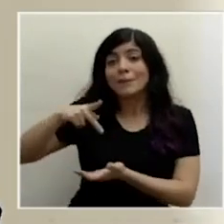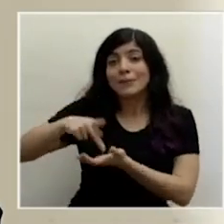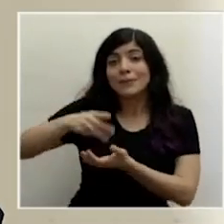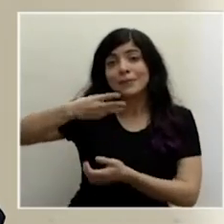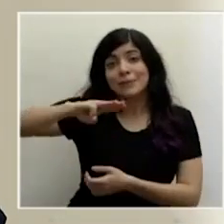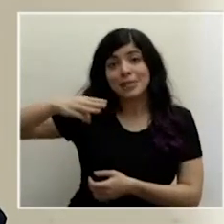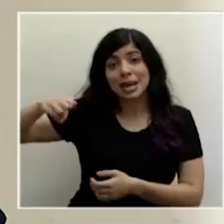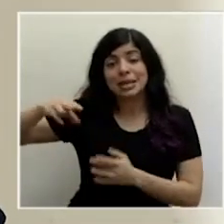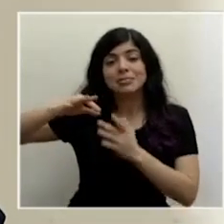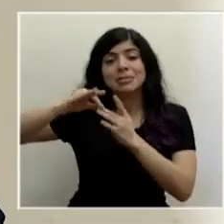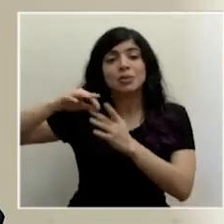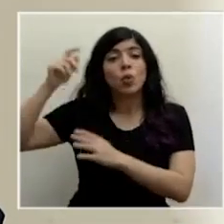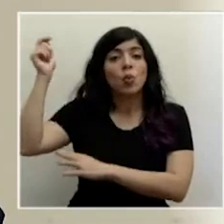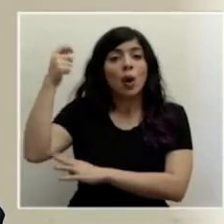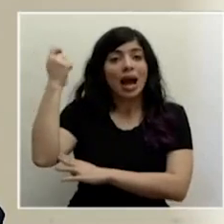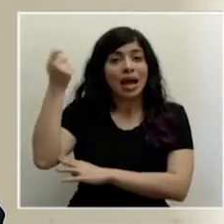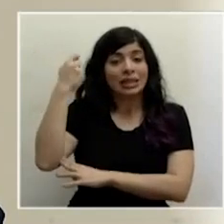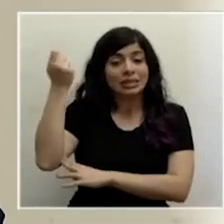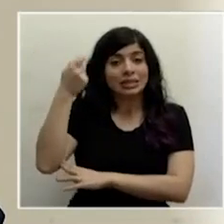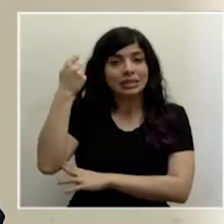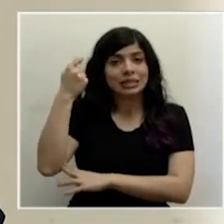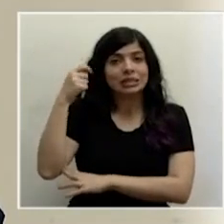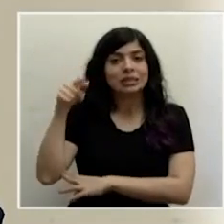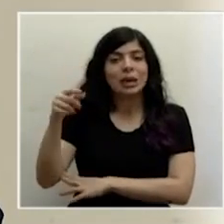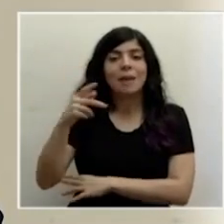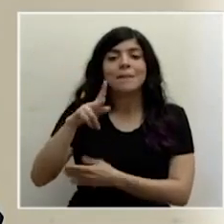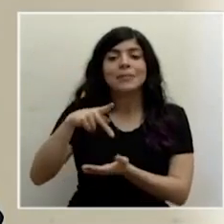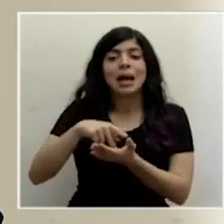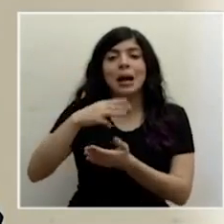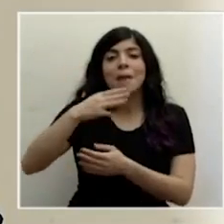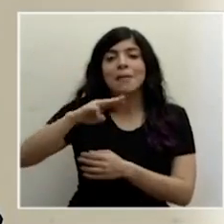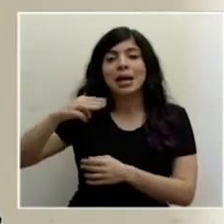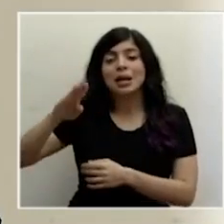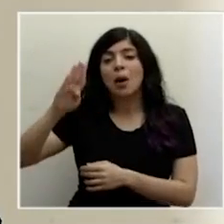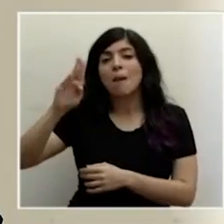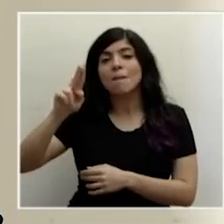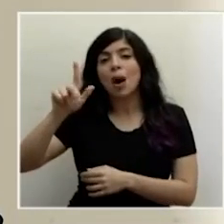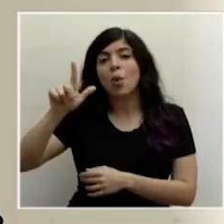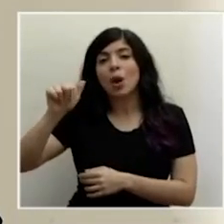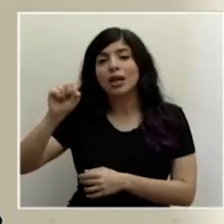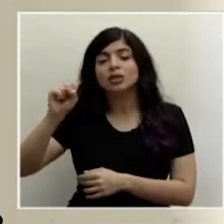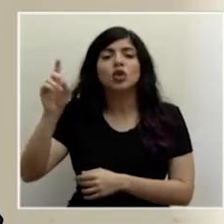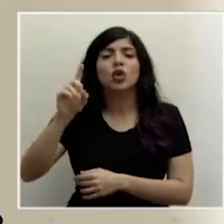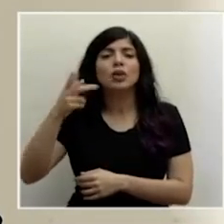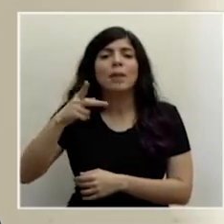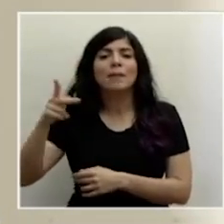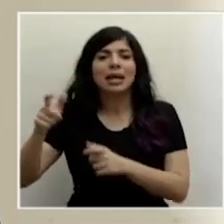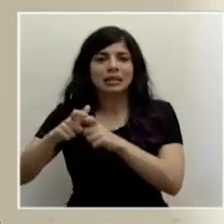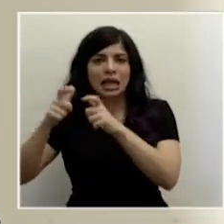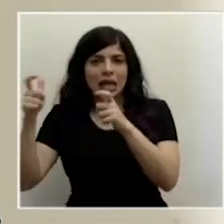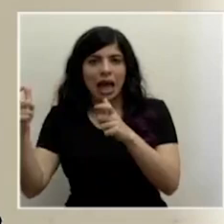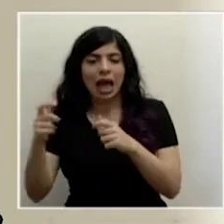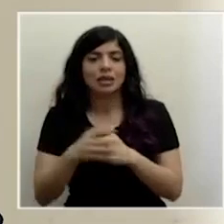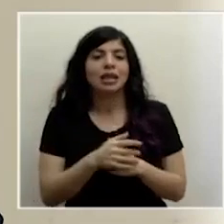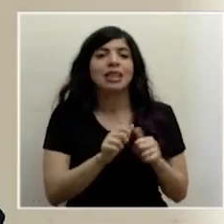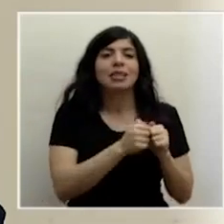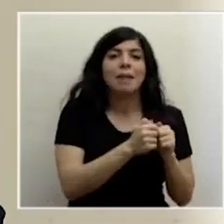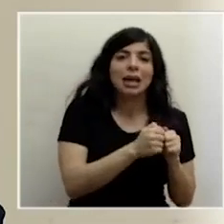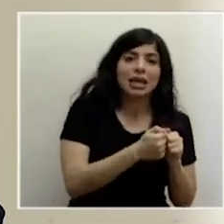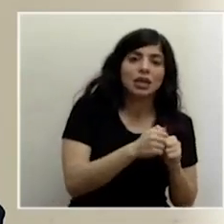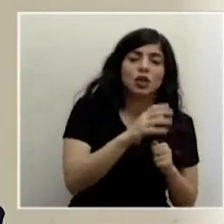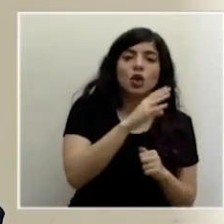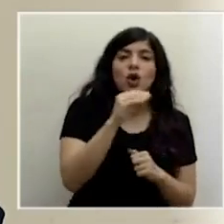particularmente los de Guanacaste, que estamos hablando del parque marino Las Baulas en Playa Grande, Tamarindo y Langosta,